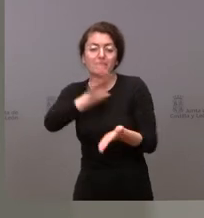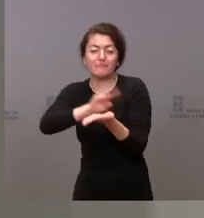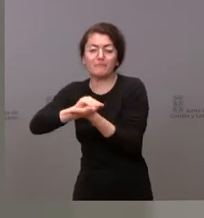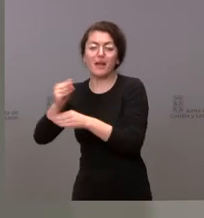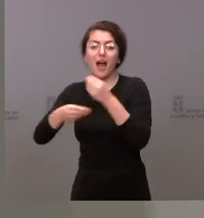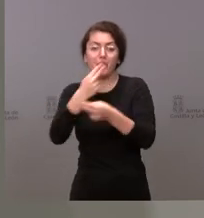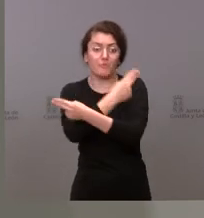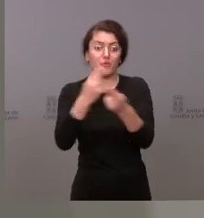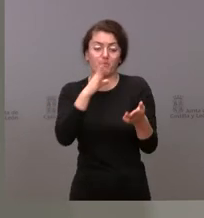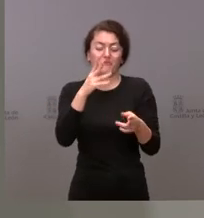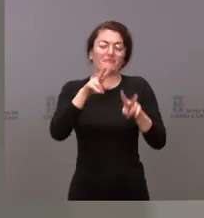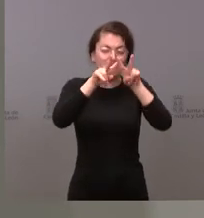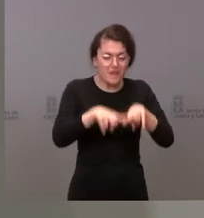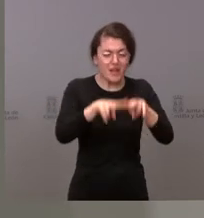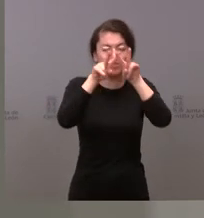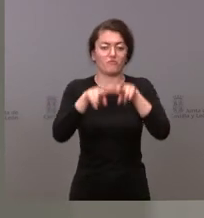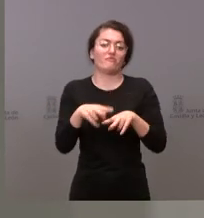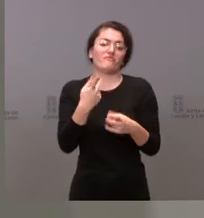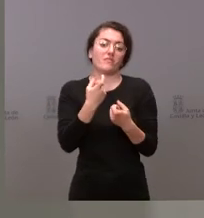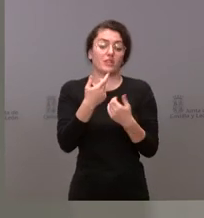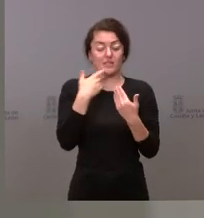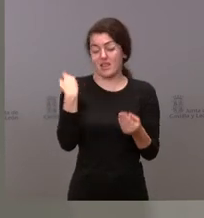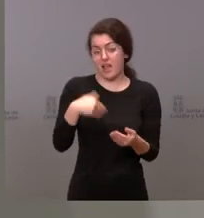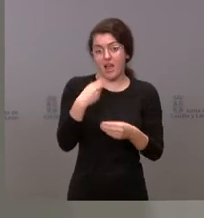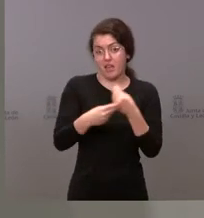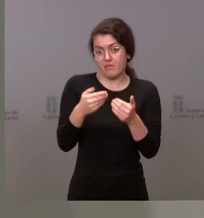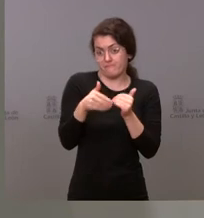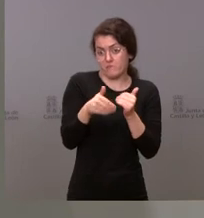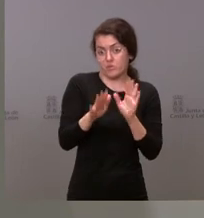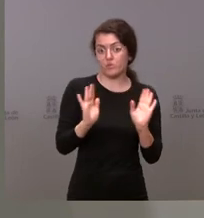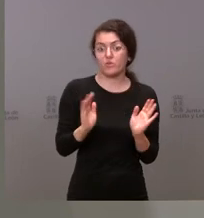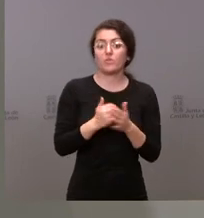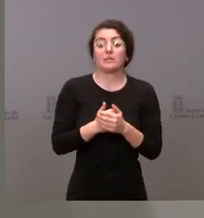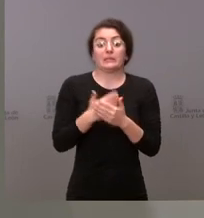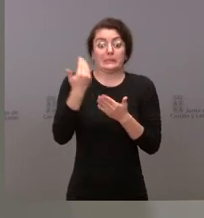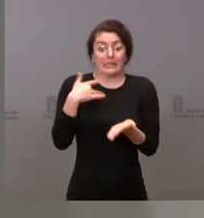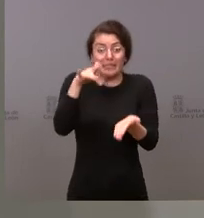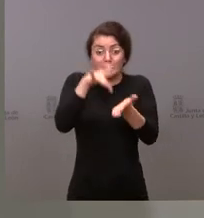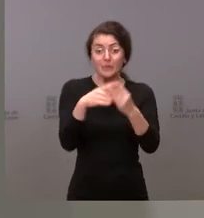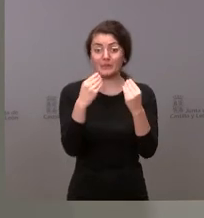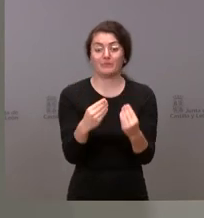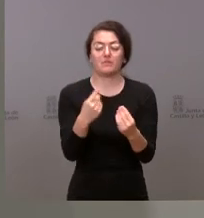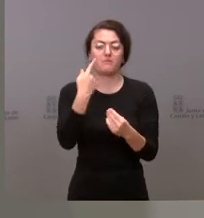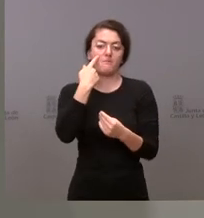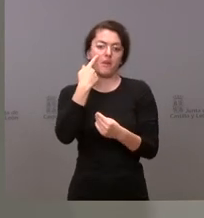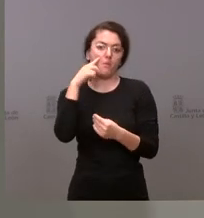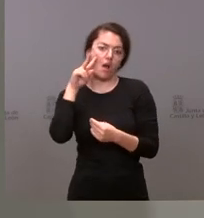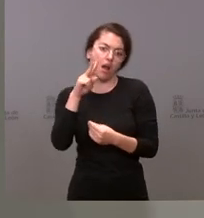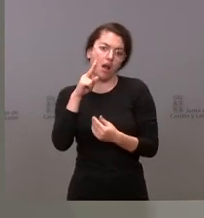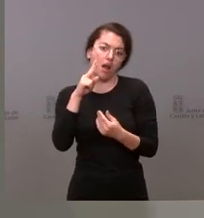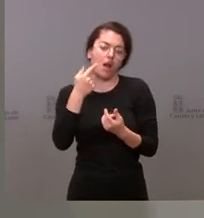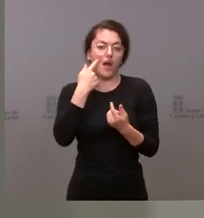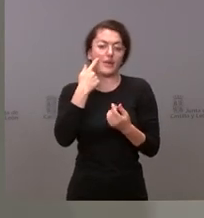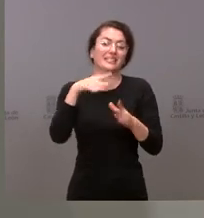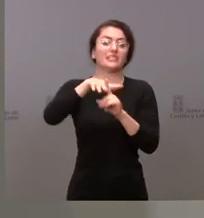mucha revisión lo vamos a hacer en breve y en ese momento pues veremos exactamente cuál es la situación sanitaria de todas y cada una de nuestras